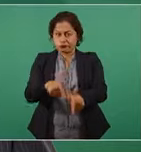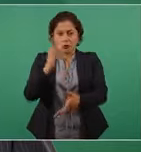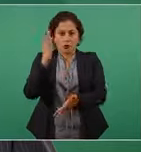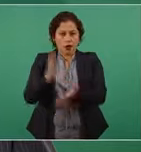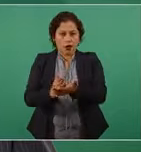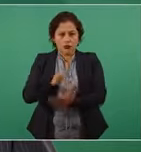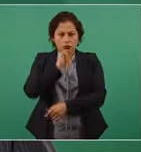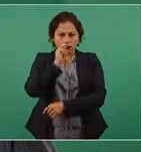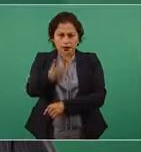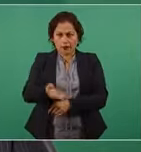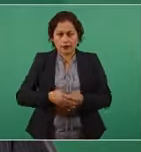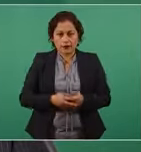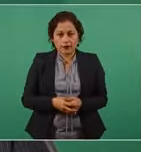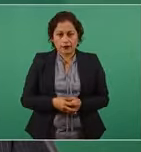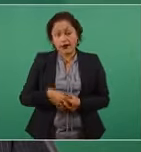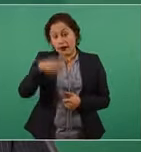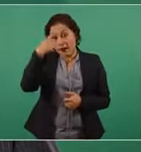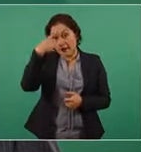todas las disciplinas.